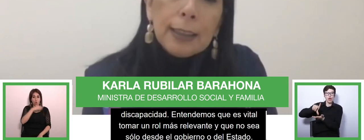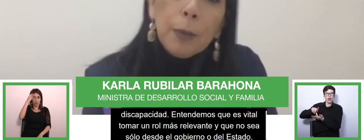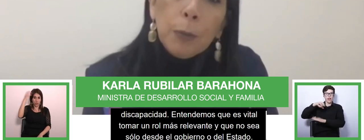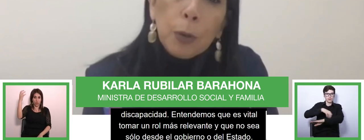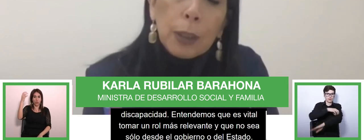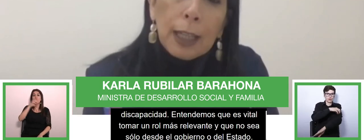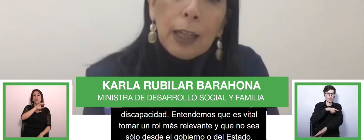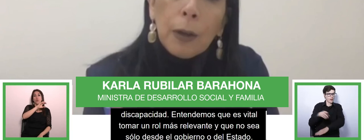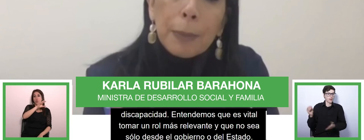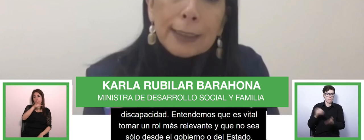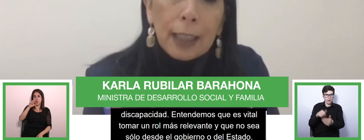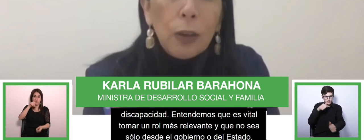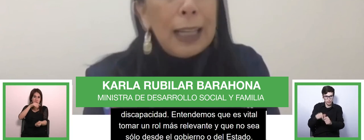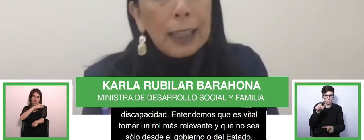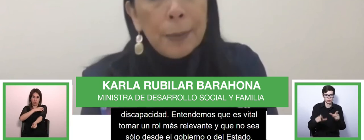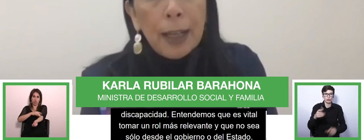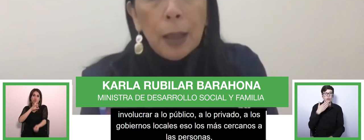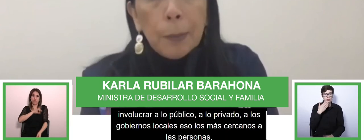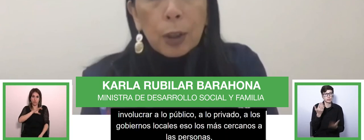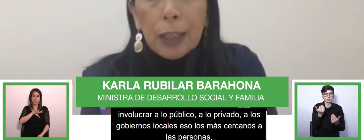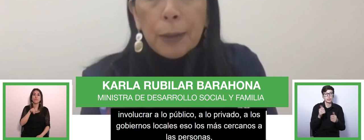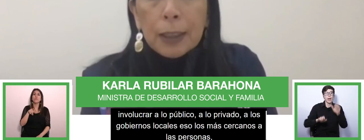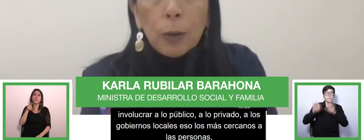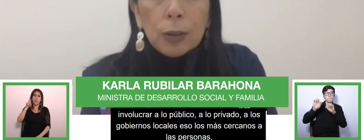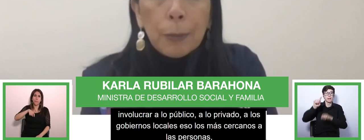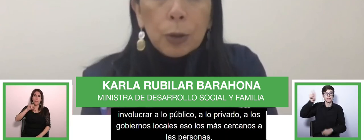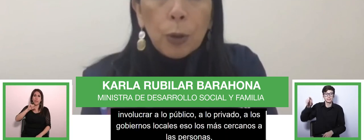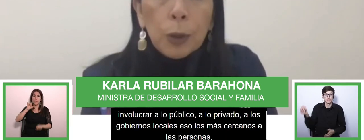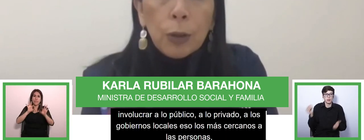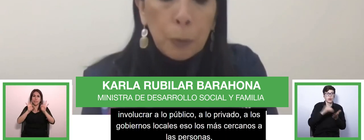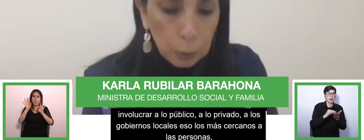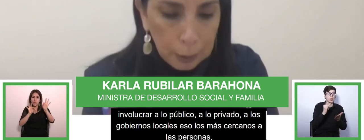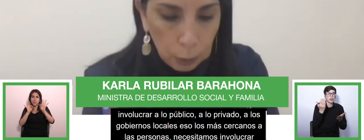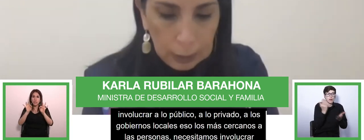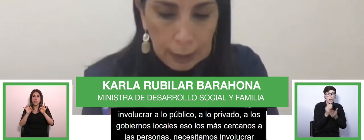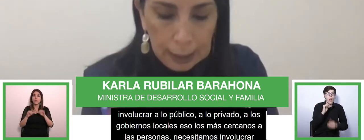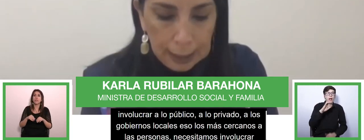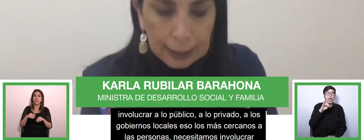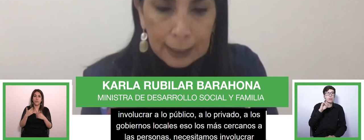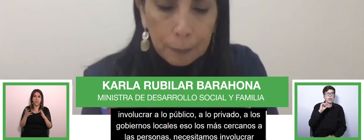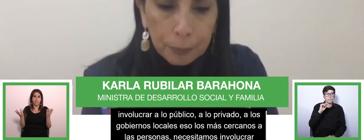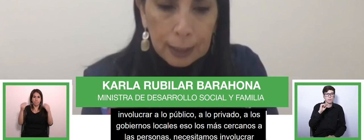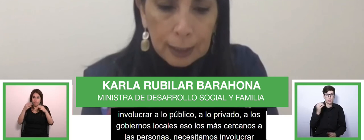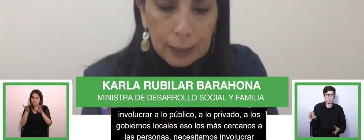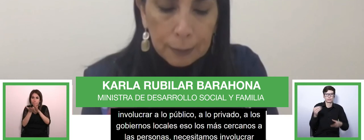involucrar a los empresarios a la academia porque finalmente cuando estamos todos unidos nos va mucho mejor así que